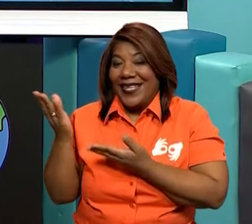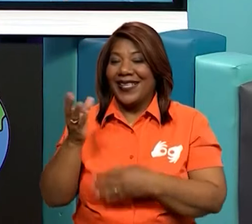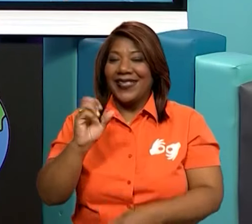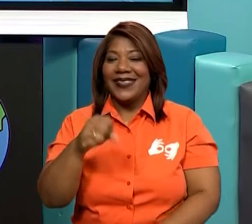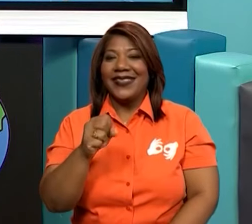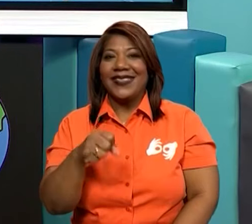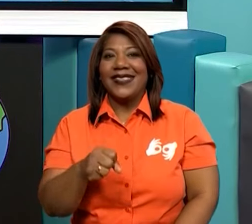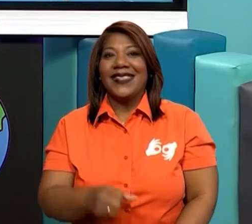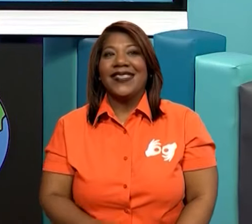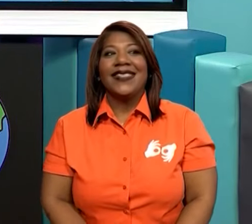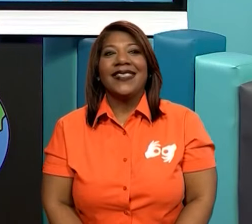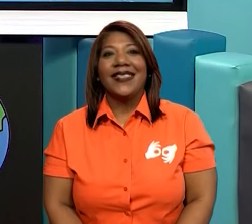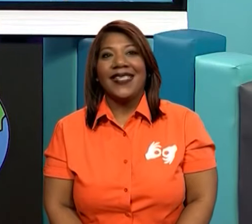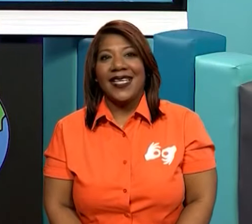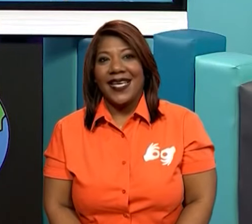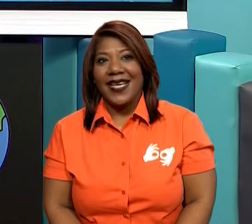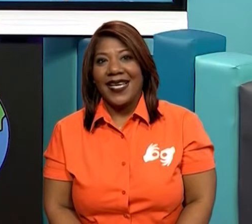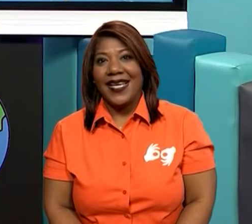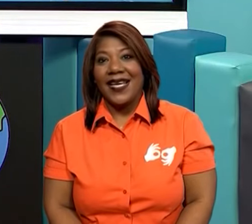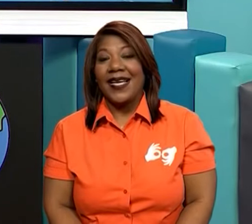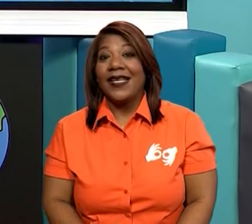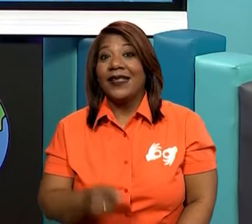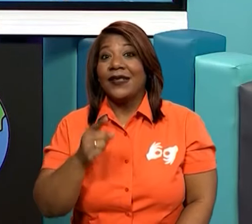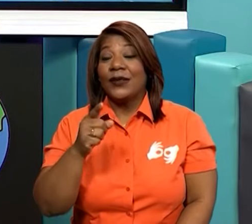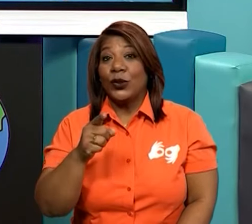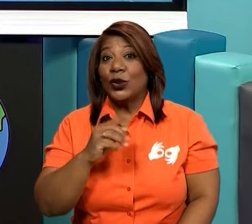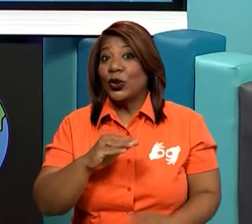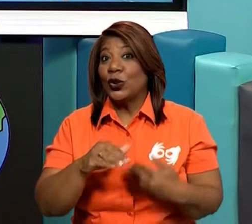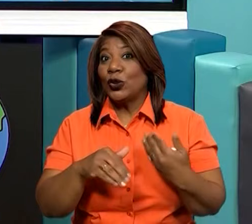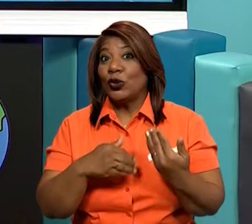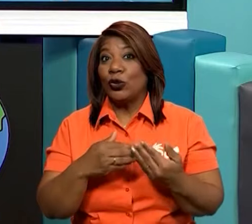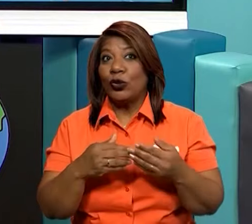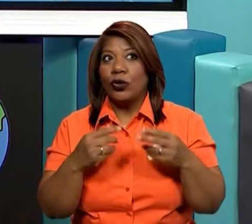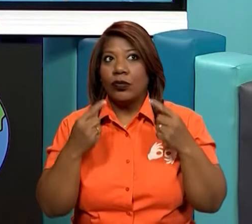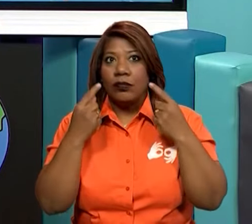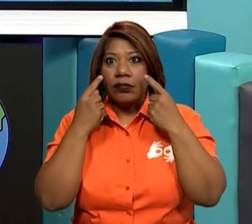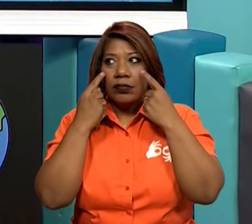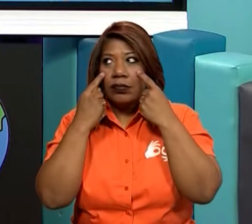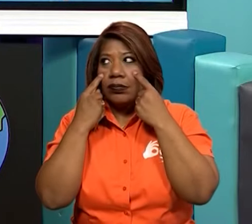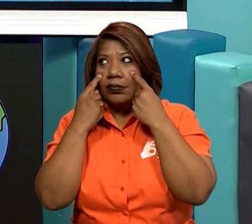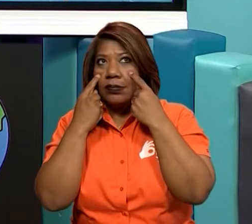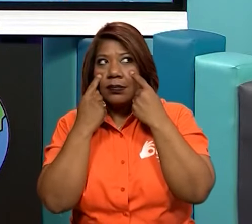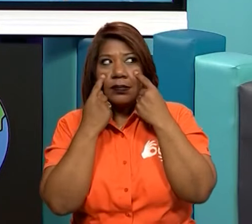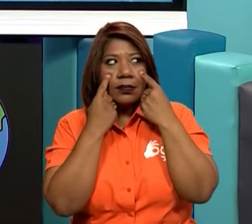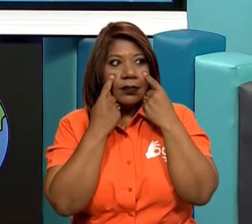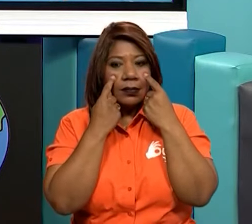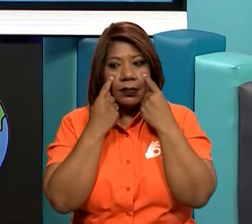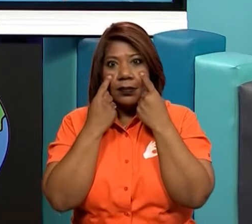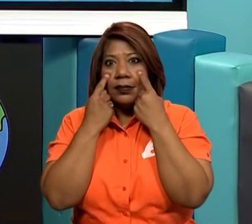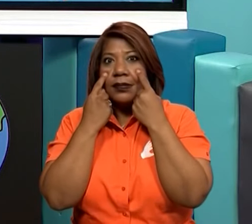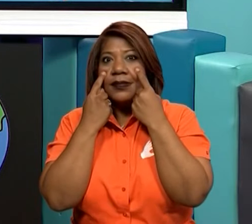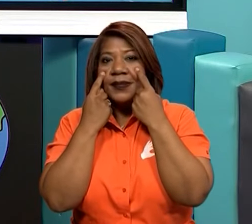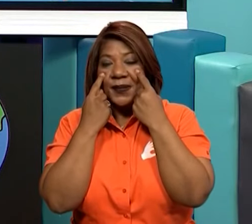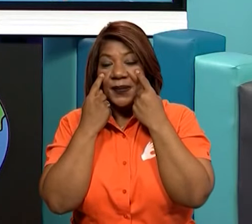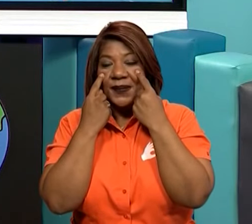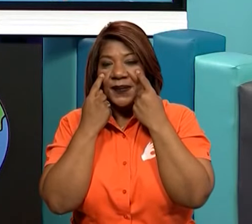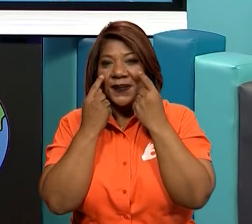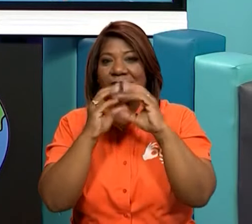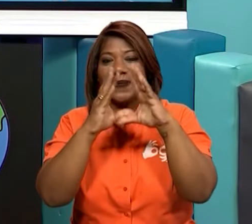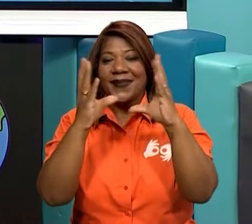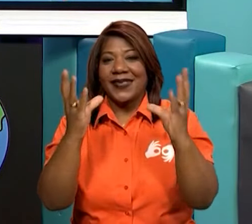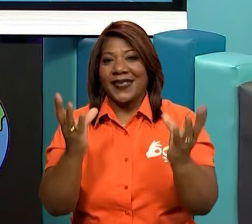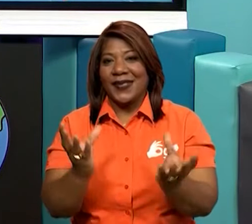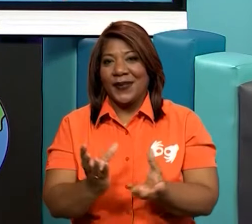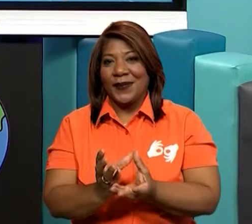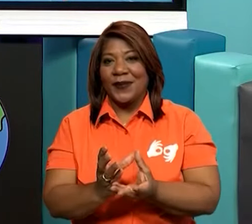Bien, de esta manera tú captas las cosas que hay en nuestro alrededor, en nuestro mundo, mis queridos